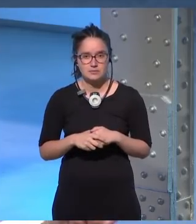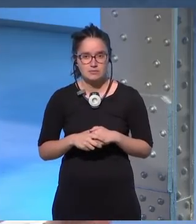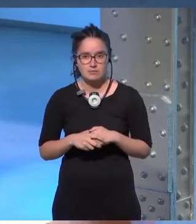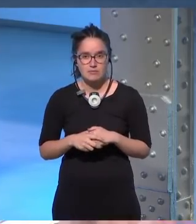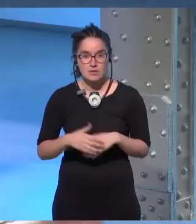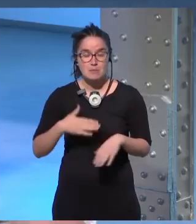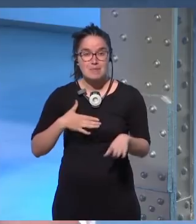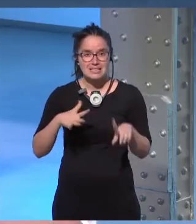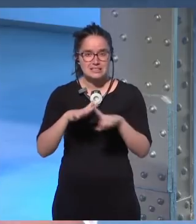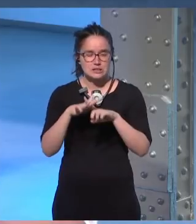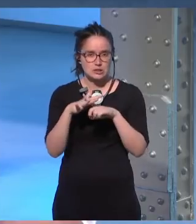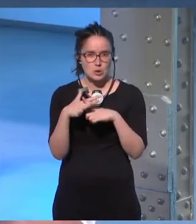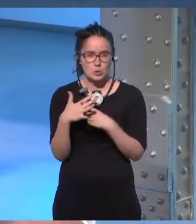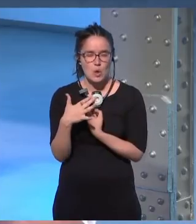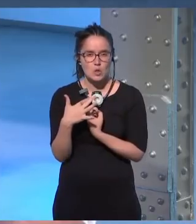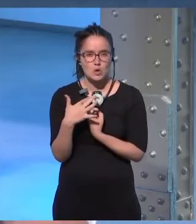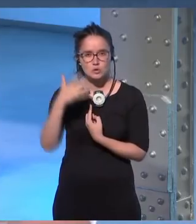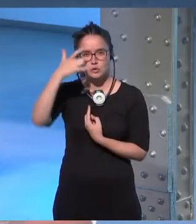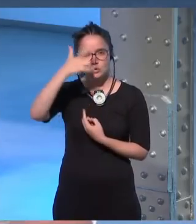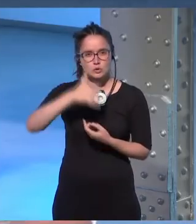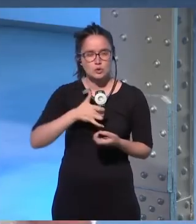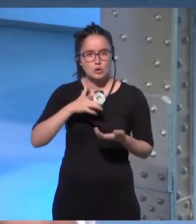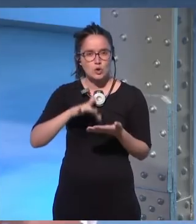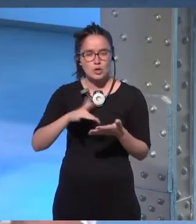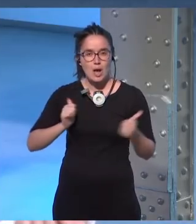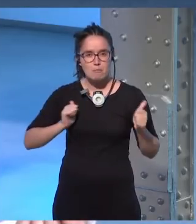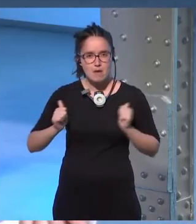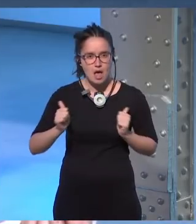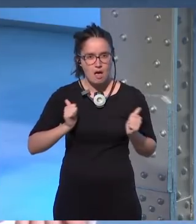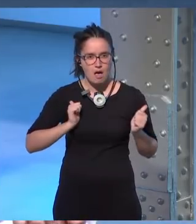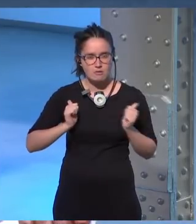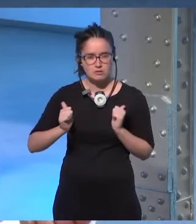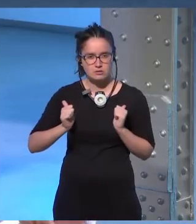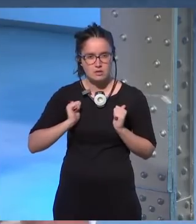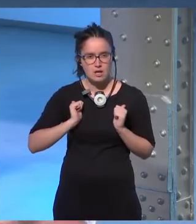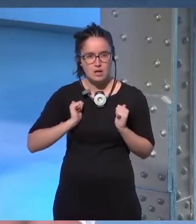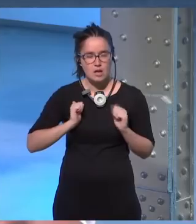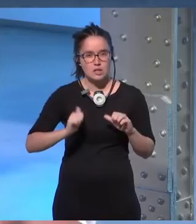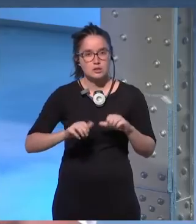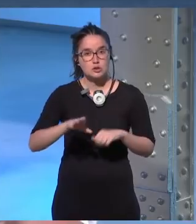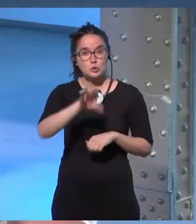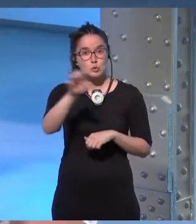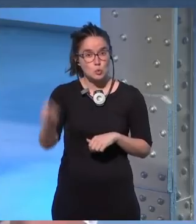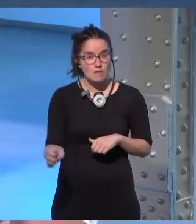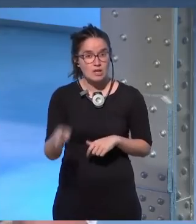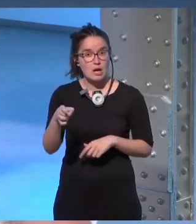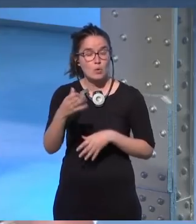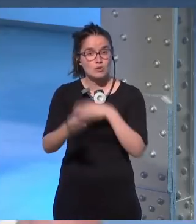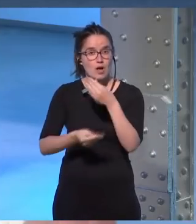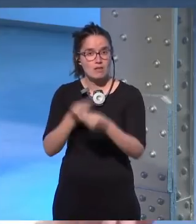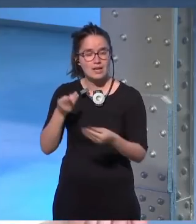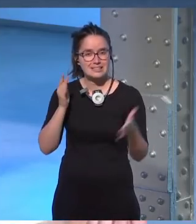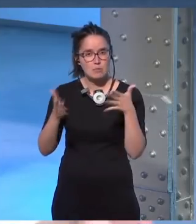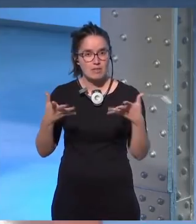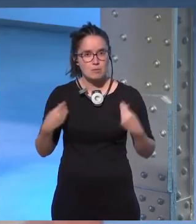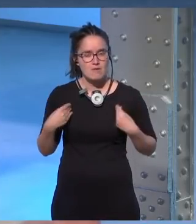Y el caso es que yo hice un máster, viví en Sudáfrica mientras lo hacía, y en